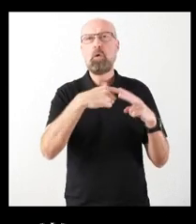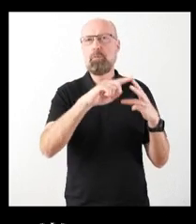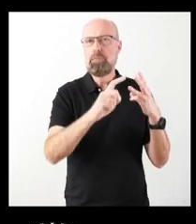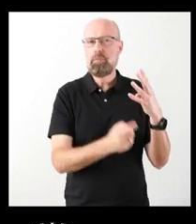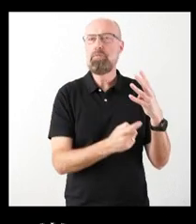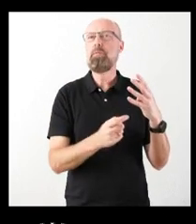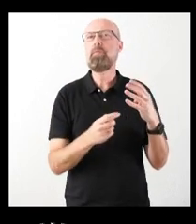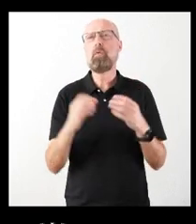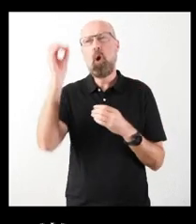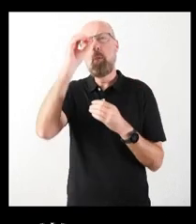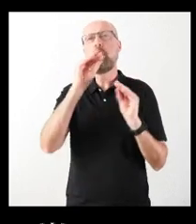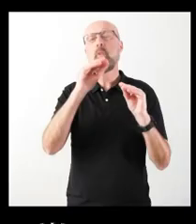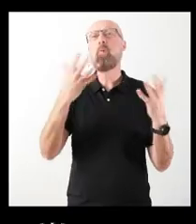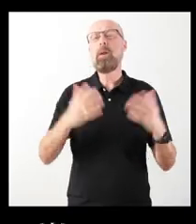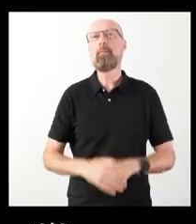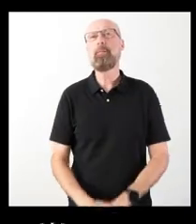declaraciones. Gracias.